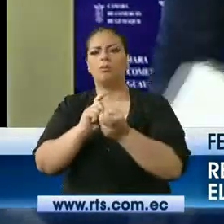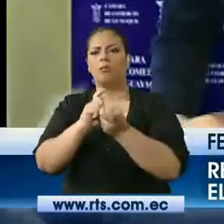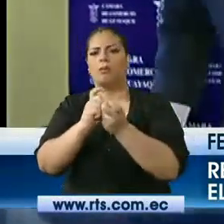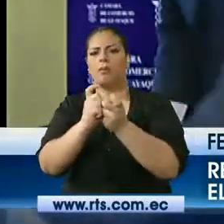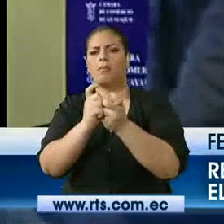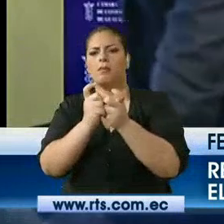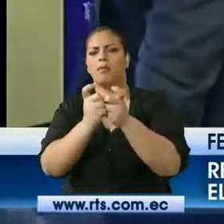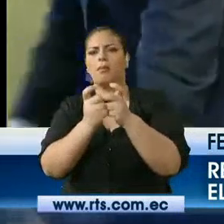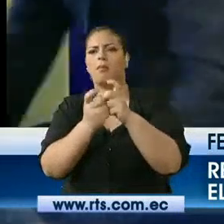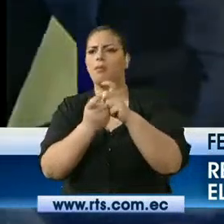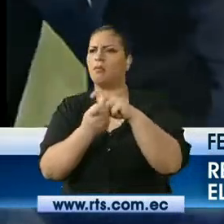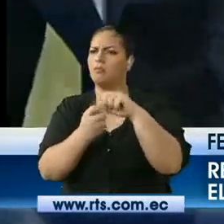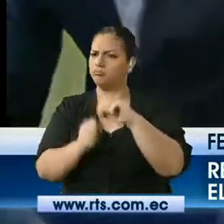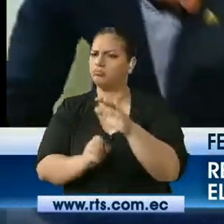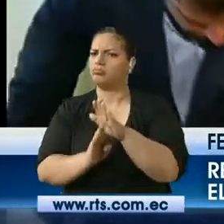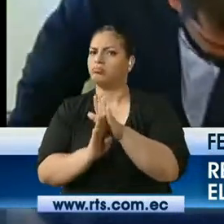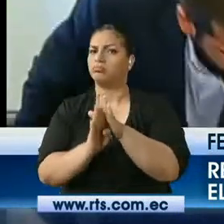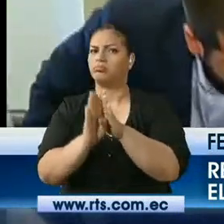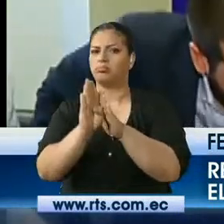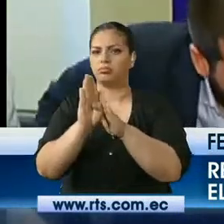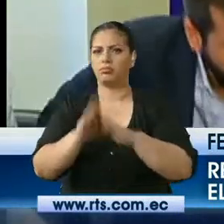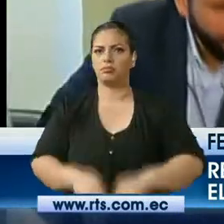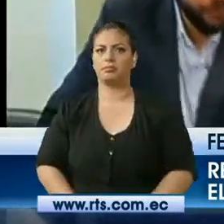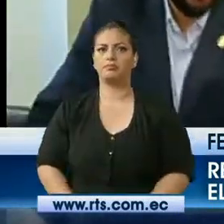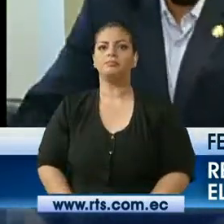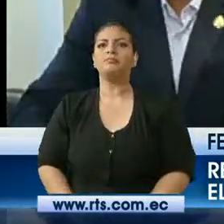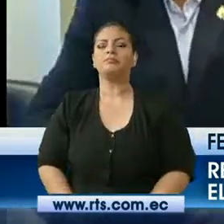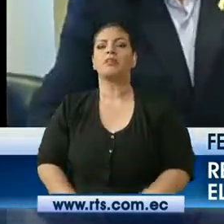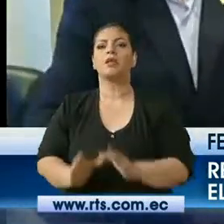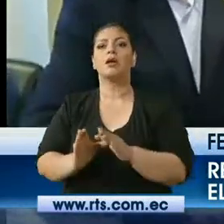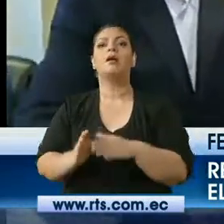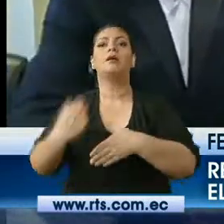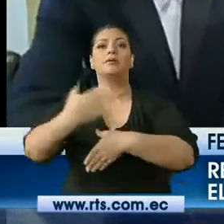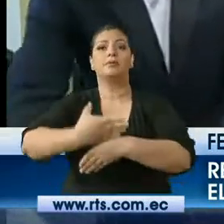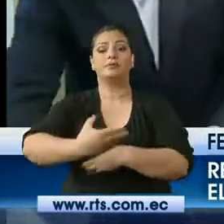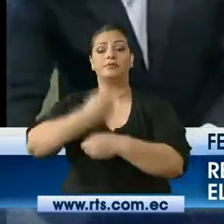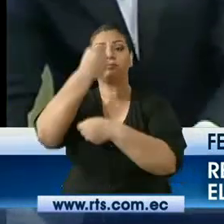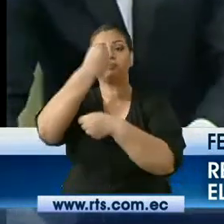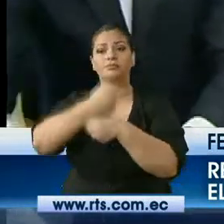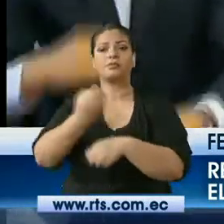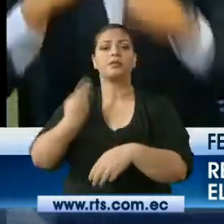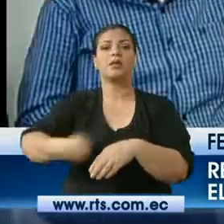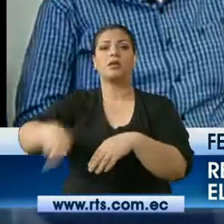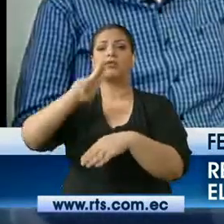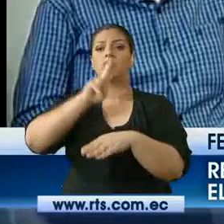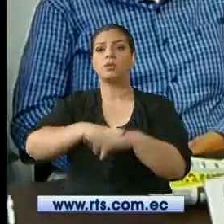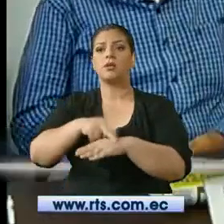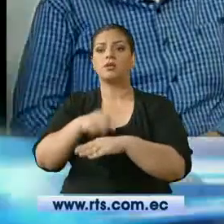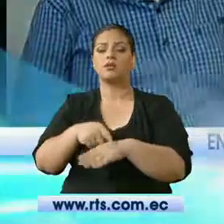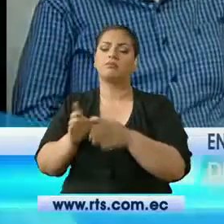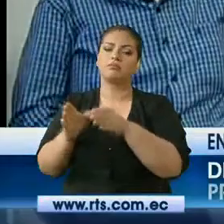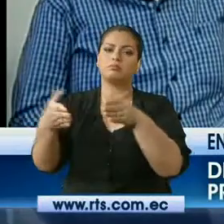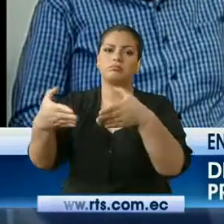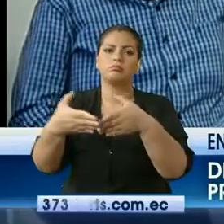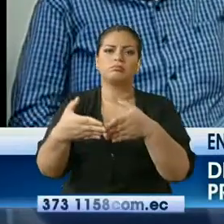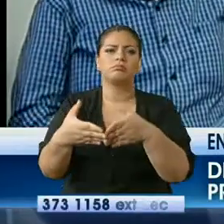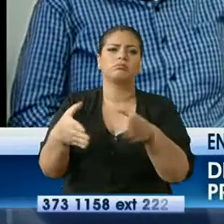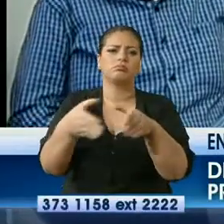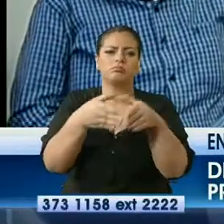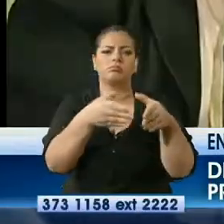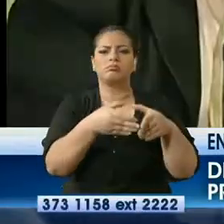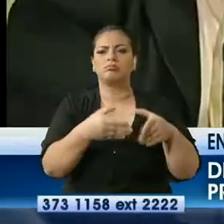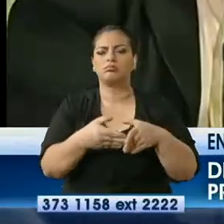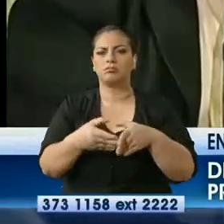una sesión de la Federación Nacional de las Cámaras de Comercio, donde participaron los directivos de Quito, Milagro,